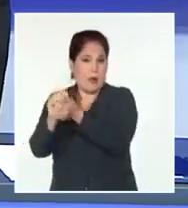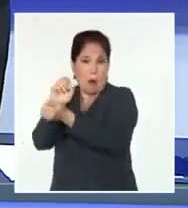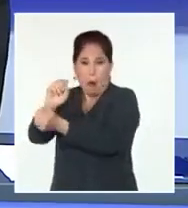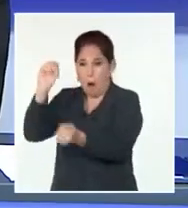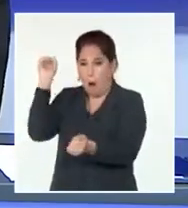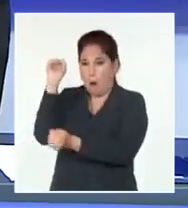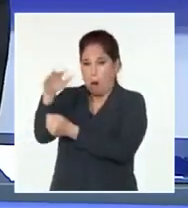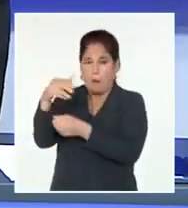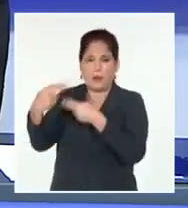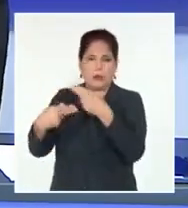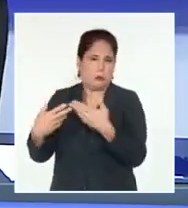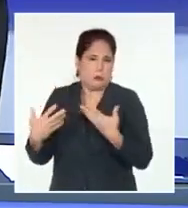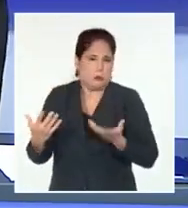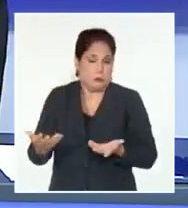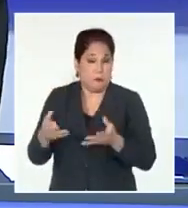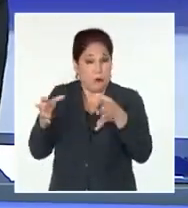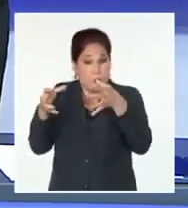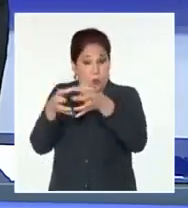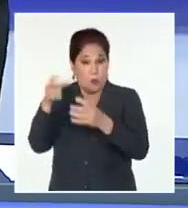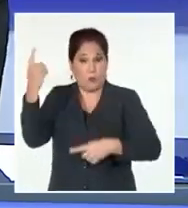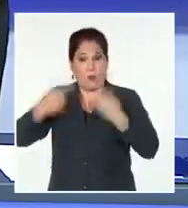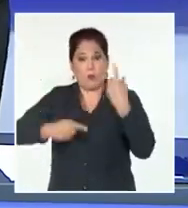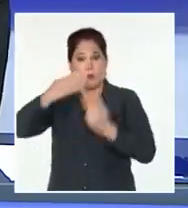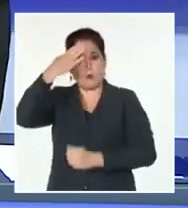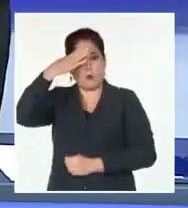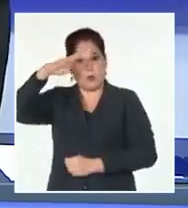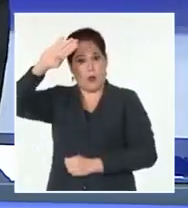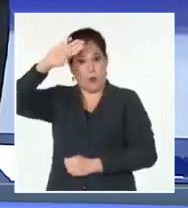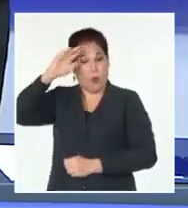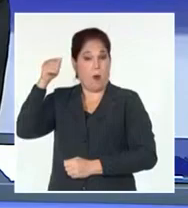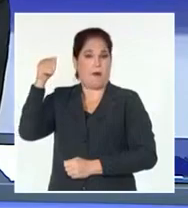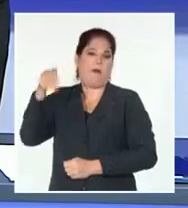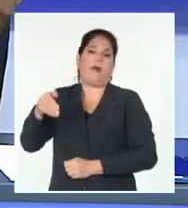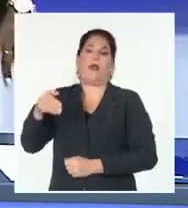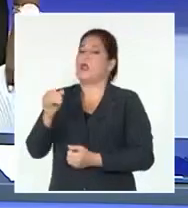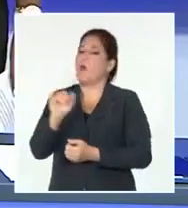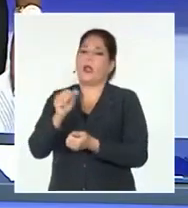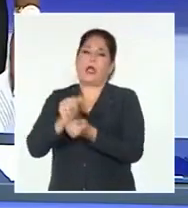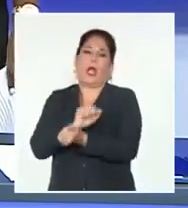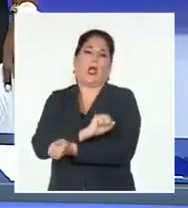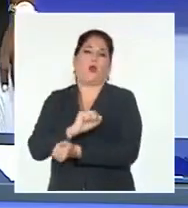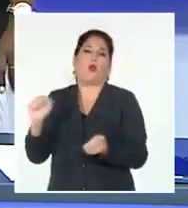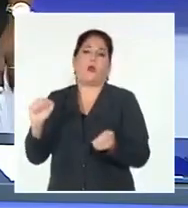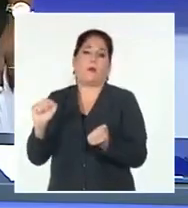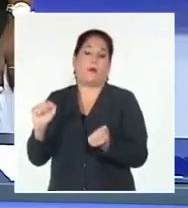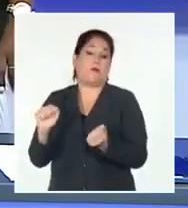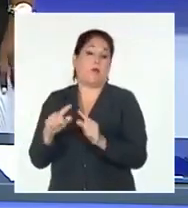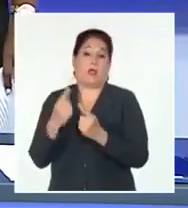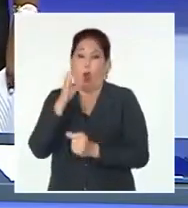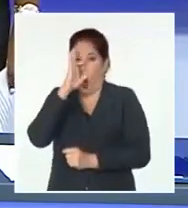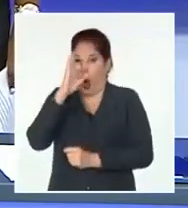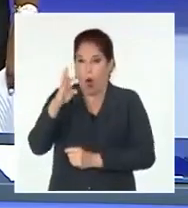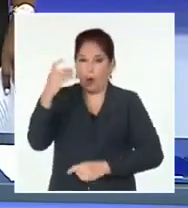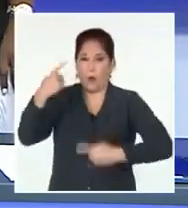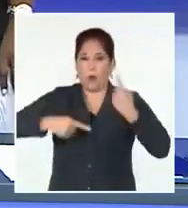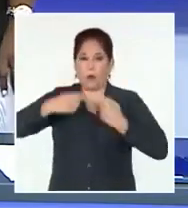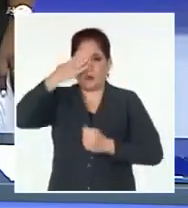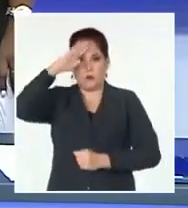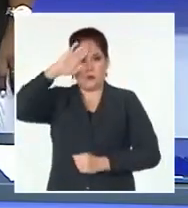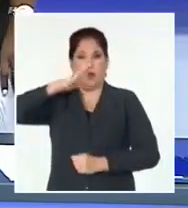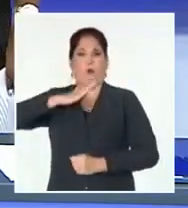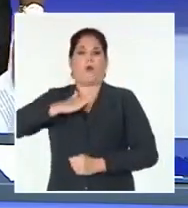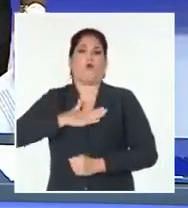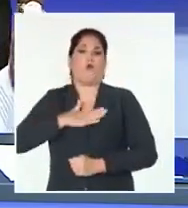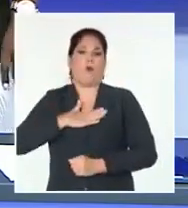perpetrada. Los grupos anticubanos acuden al terrorismo ante la bancarrota moral de su odio contra Cuba y la impunidad que